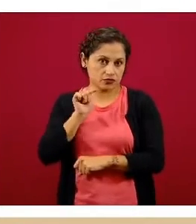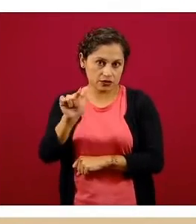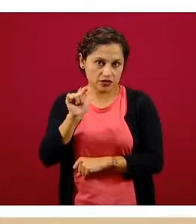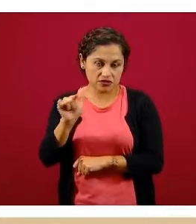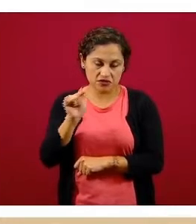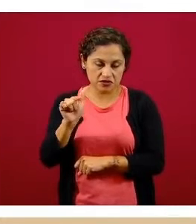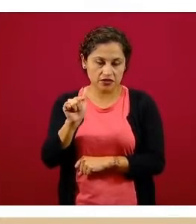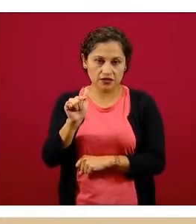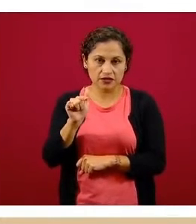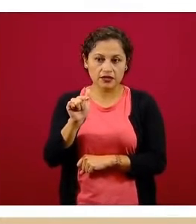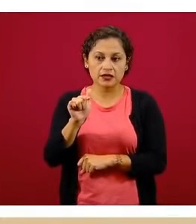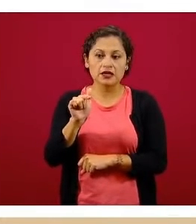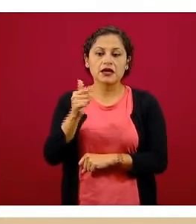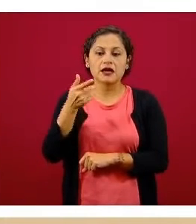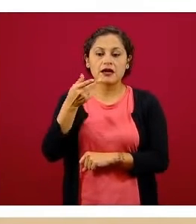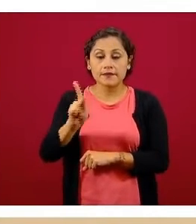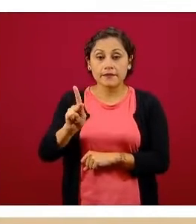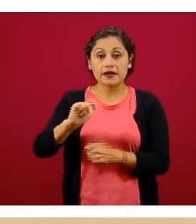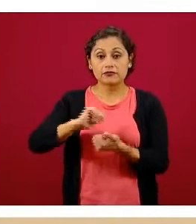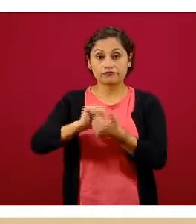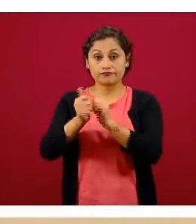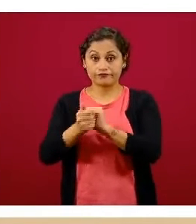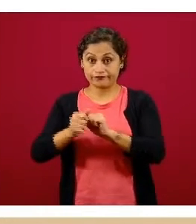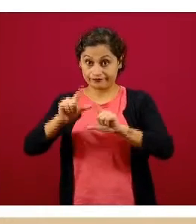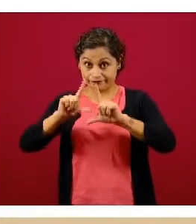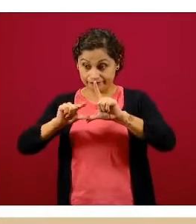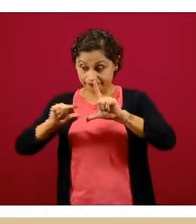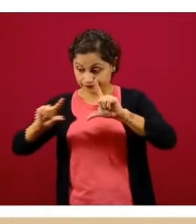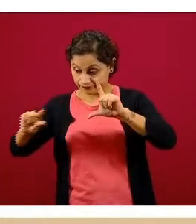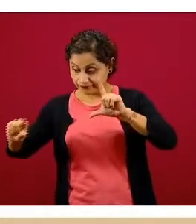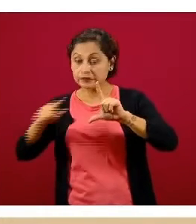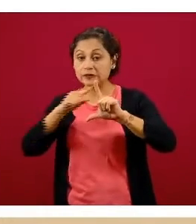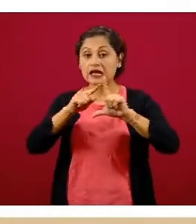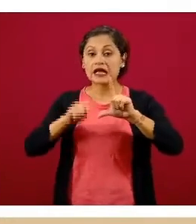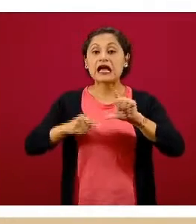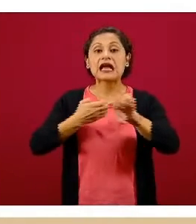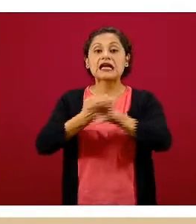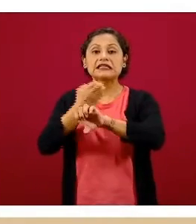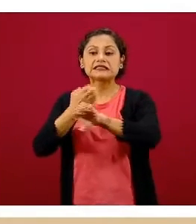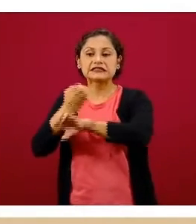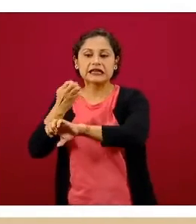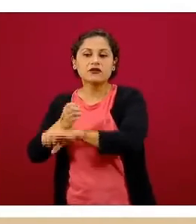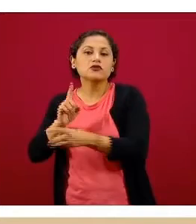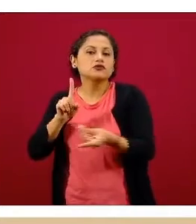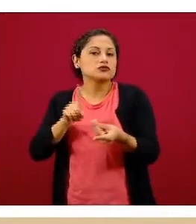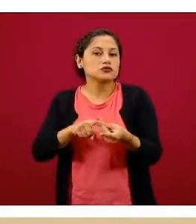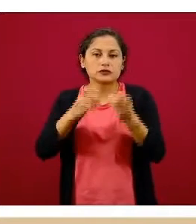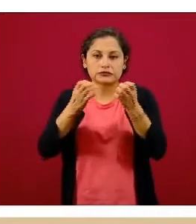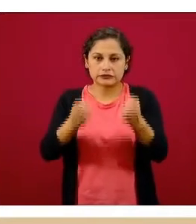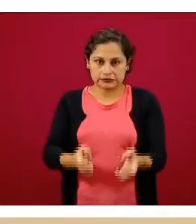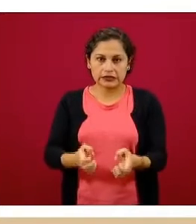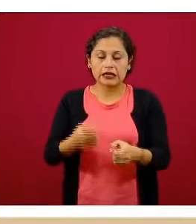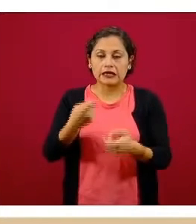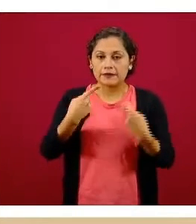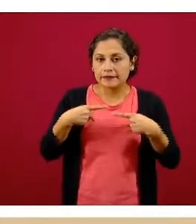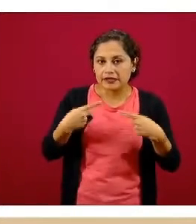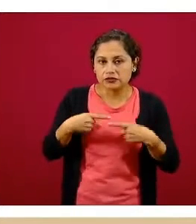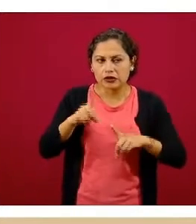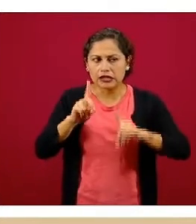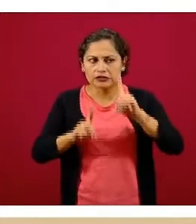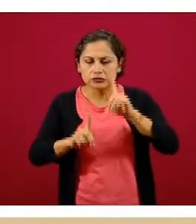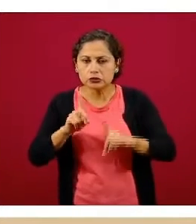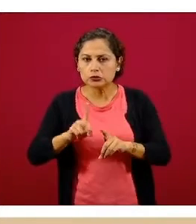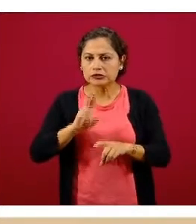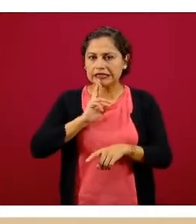ver dónde se encuentran, en qué entidades federativas están estos 45.317 casos sospechosos que están